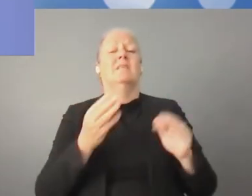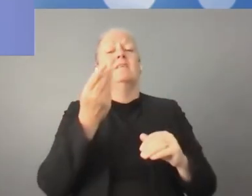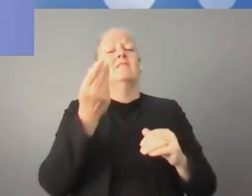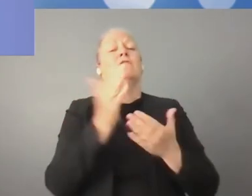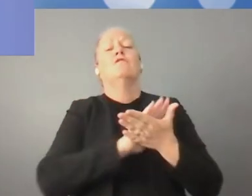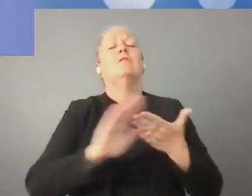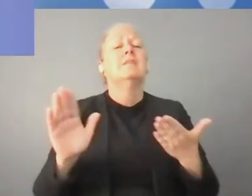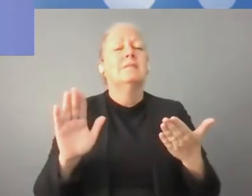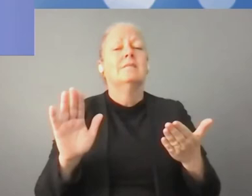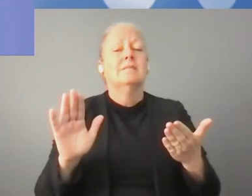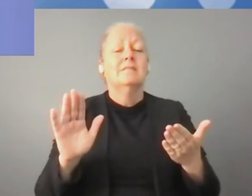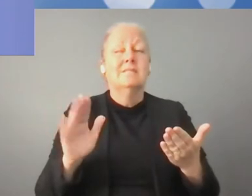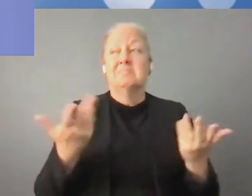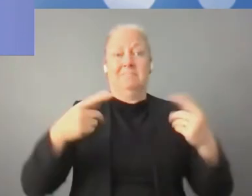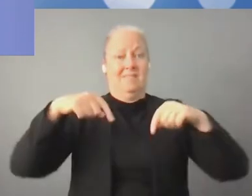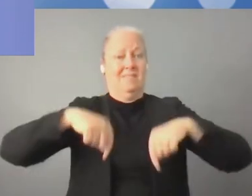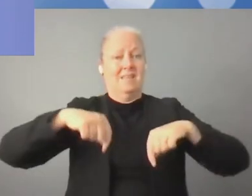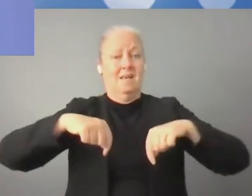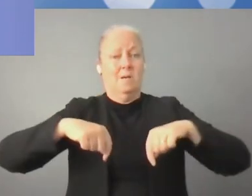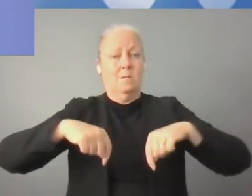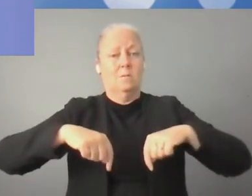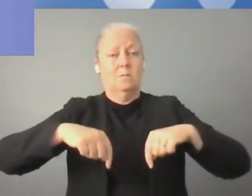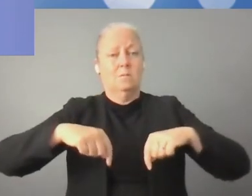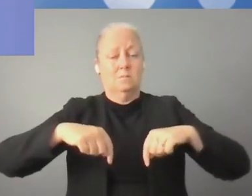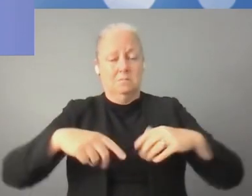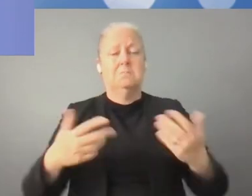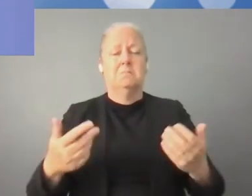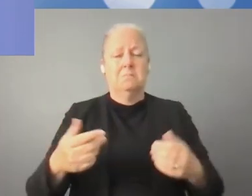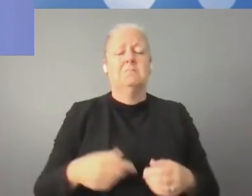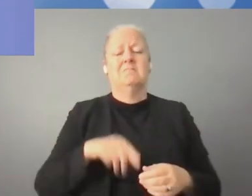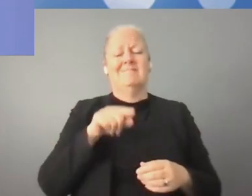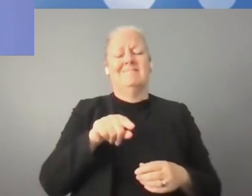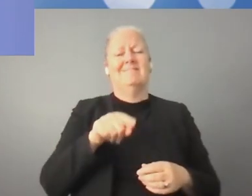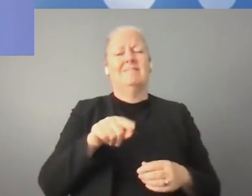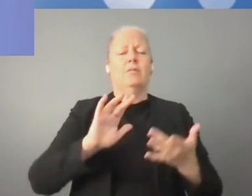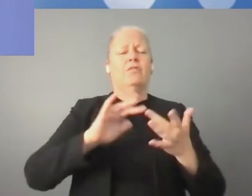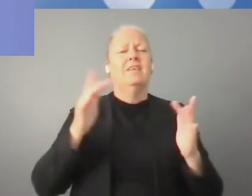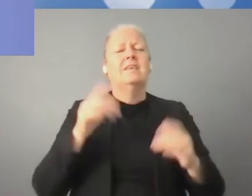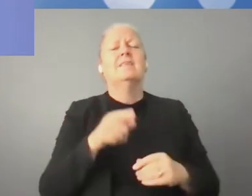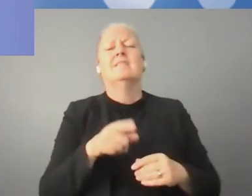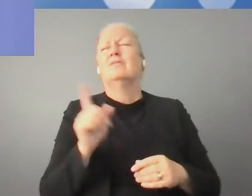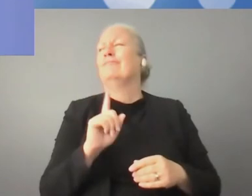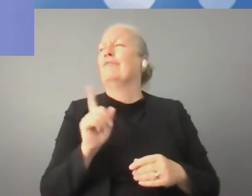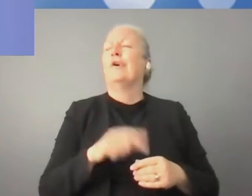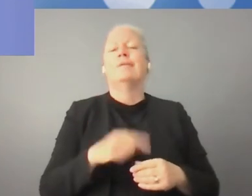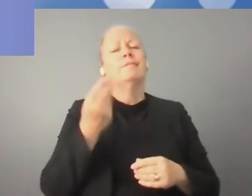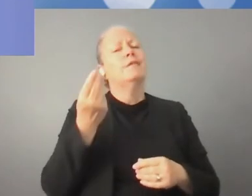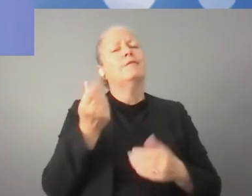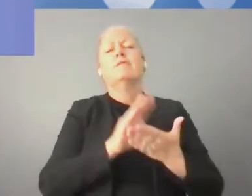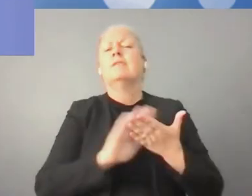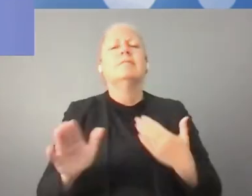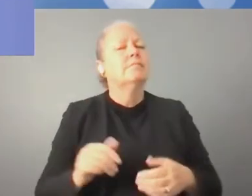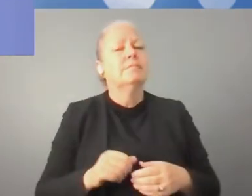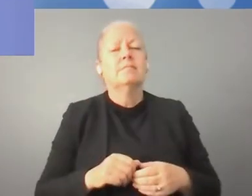es una red controlada por los operadores. Esta Internet más